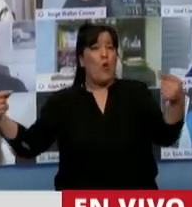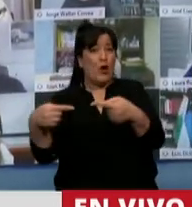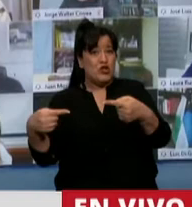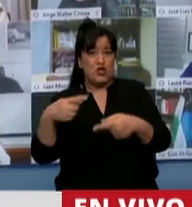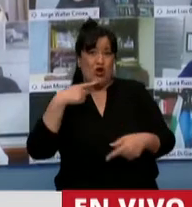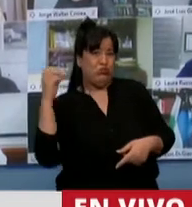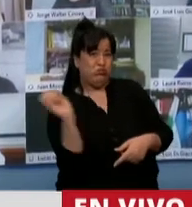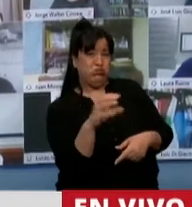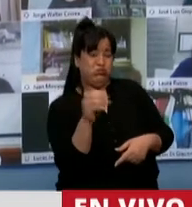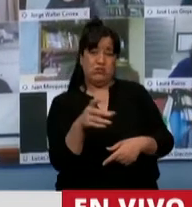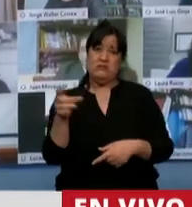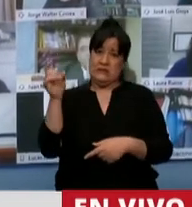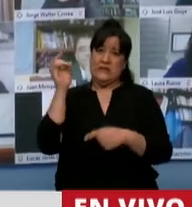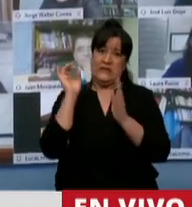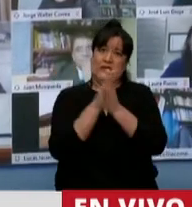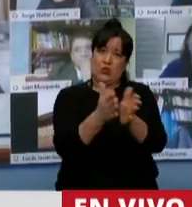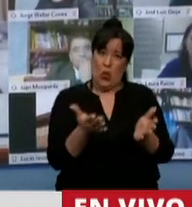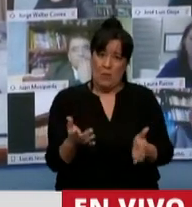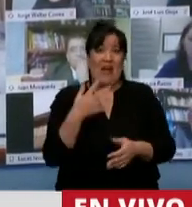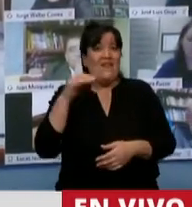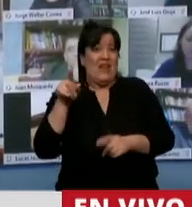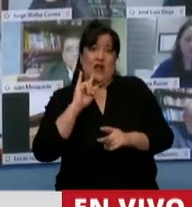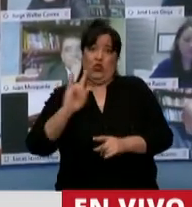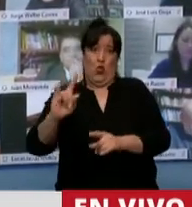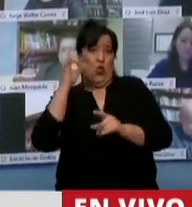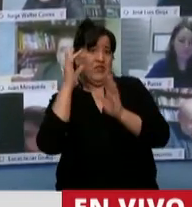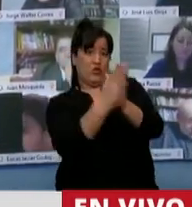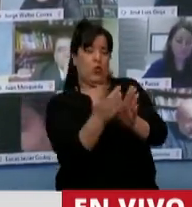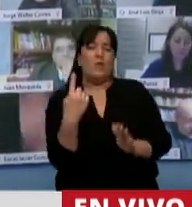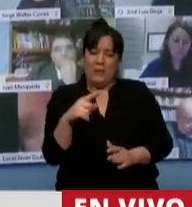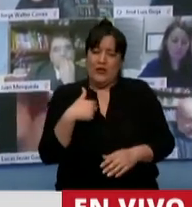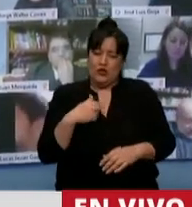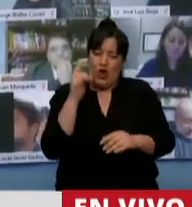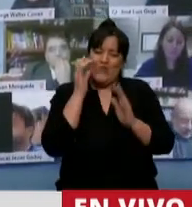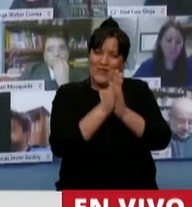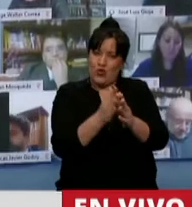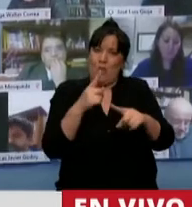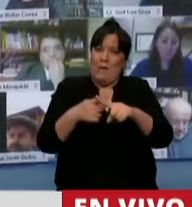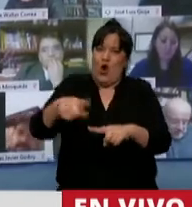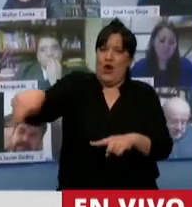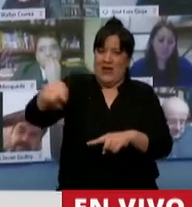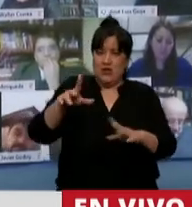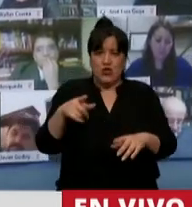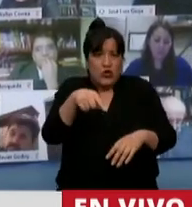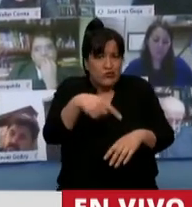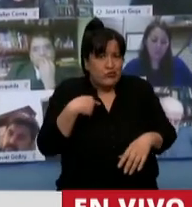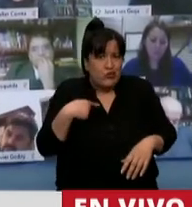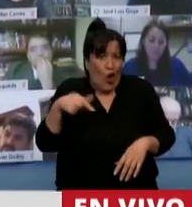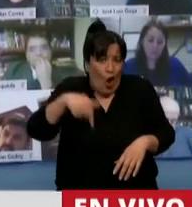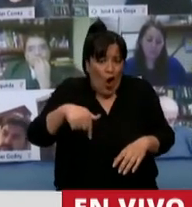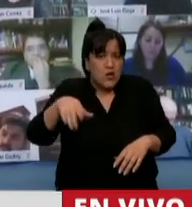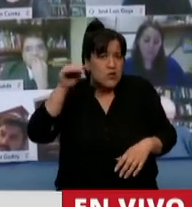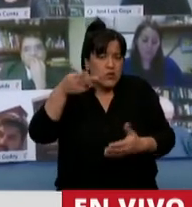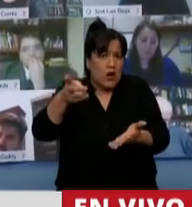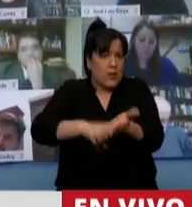los que tendrían que hacerlo, pero la verdad que hoy he escuchado como un disco rayado cada